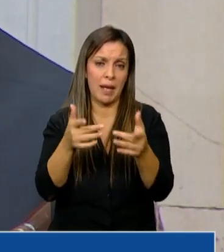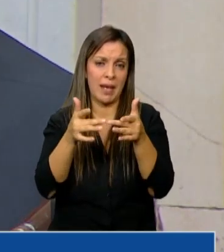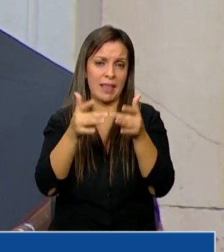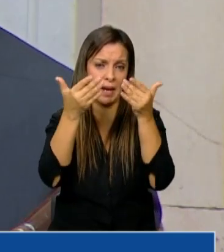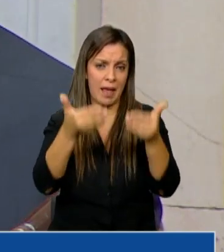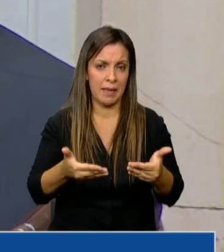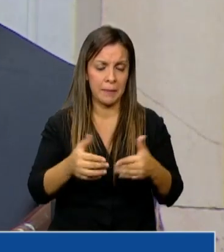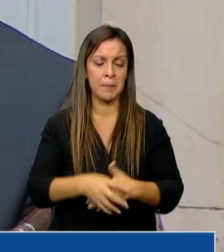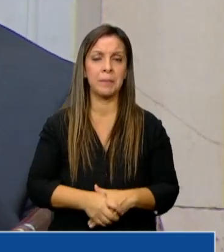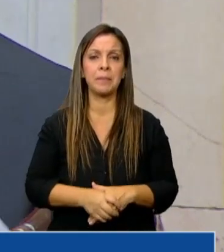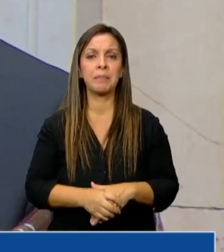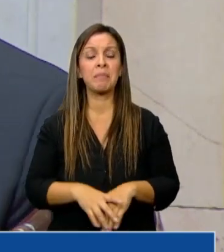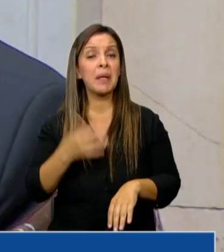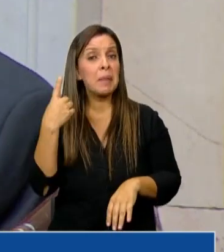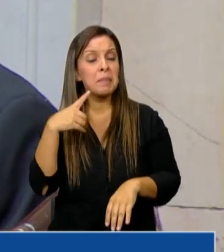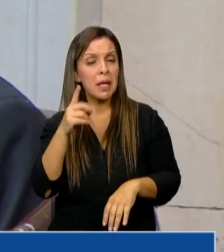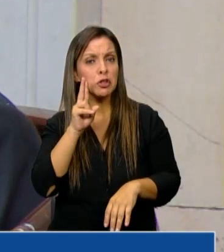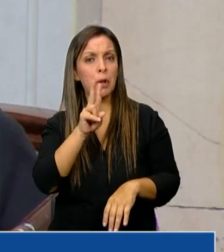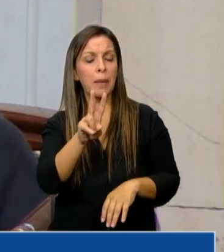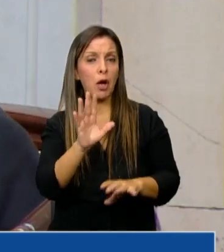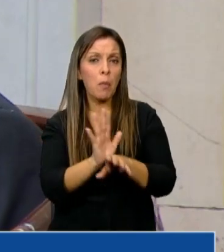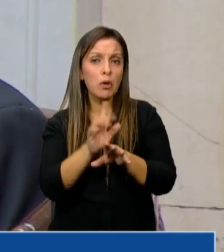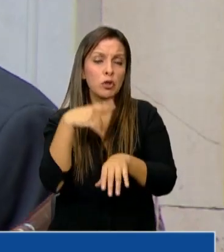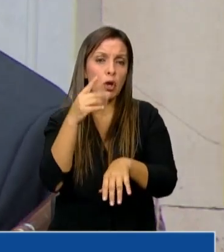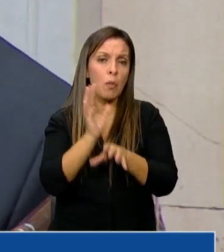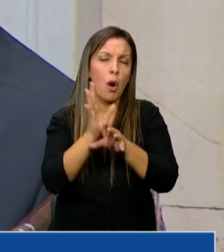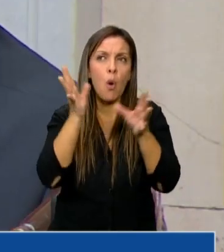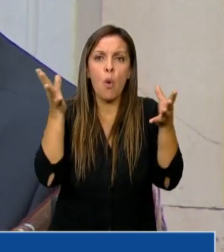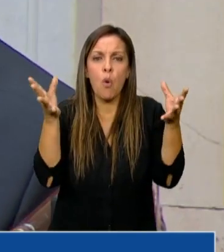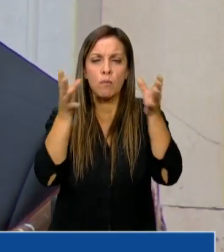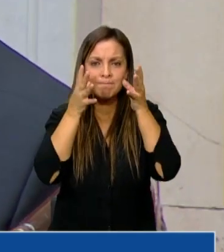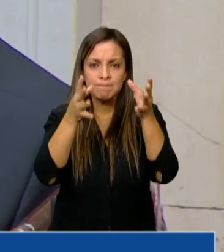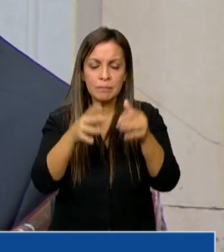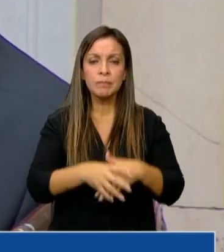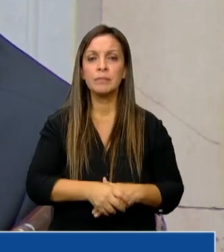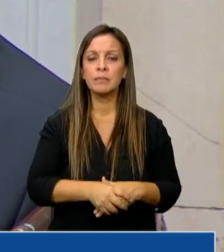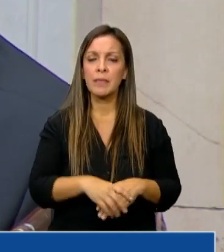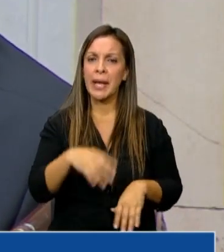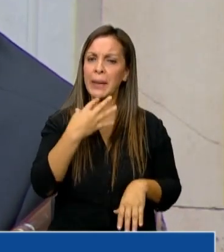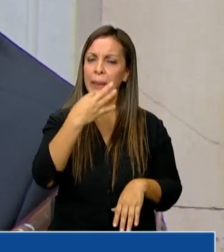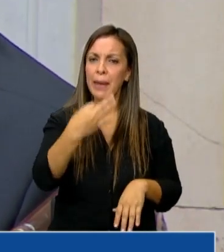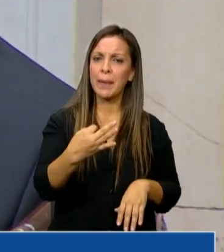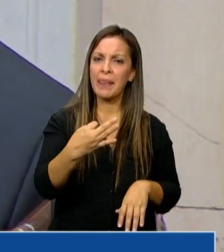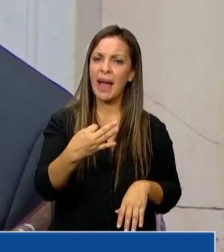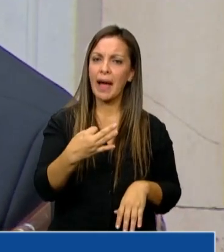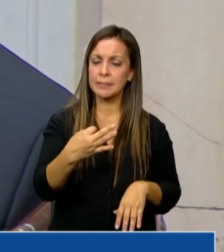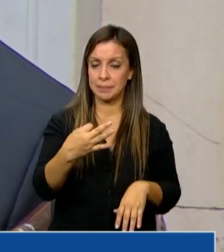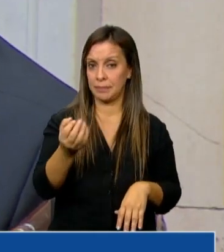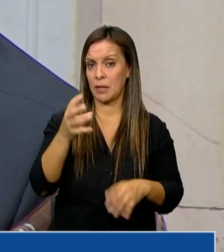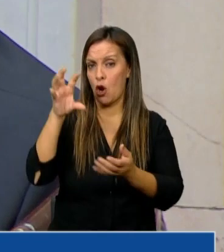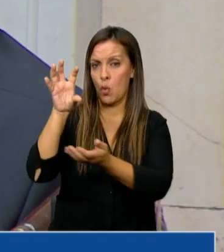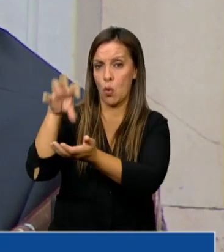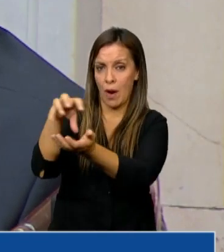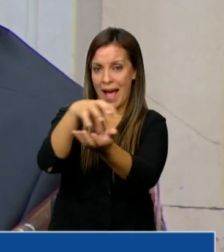Pero lo tomamos de una manera, insisto, grandilocuente. Y la verdad que las cuevas de lavado